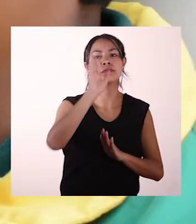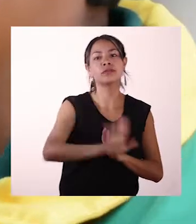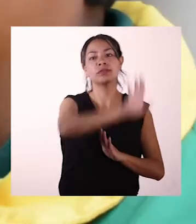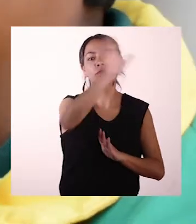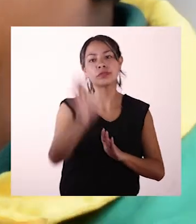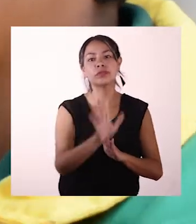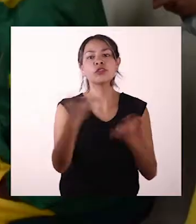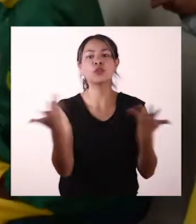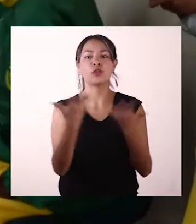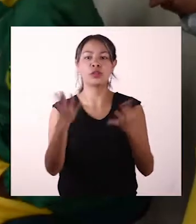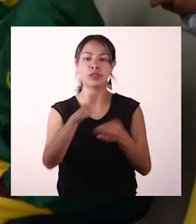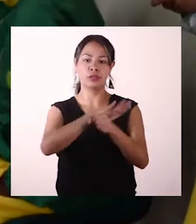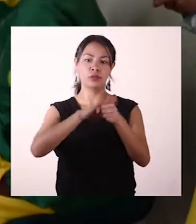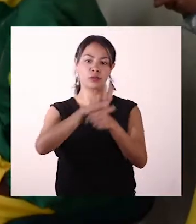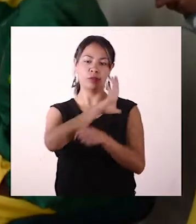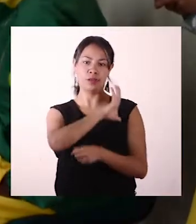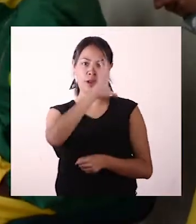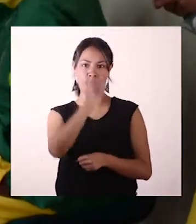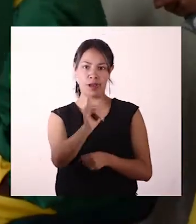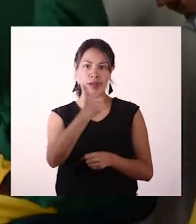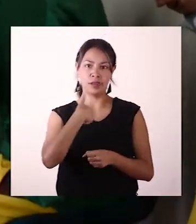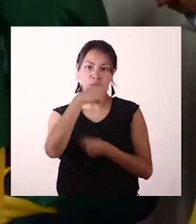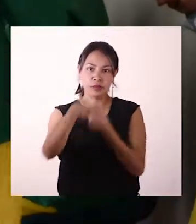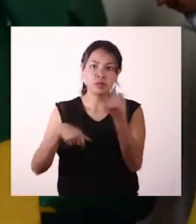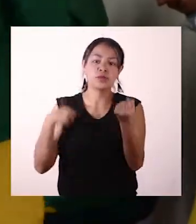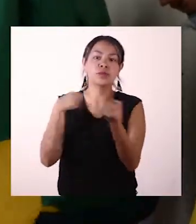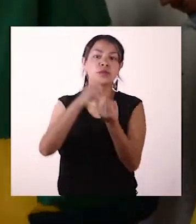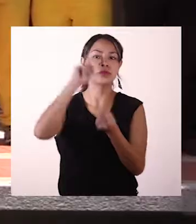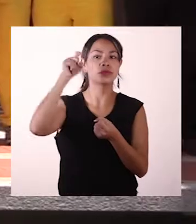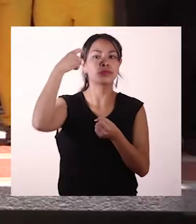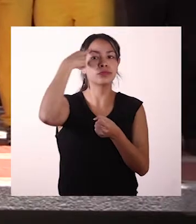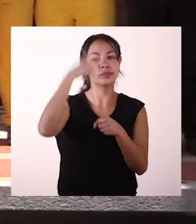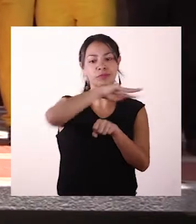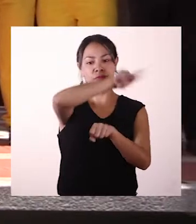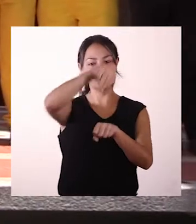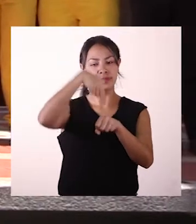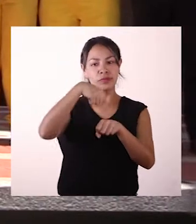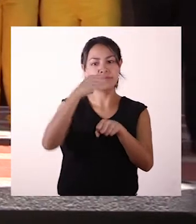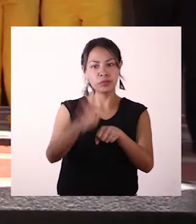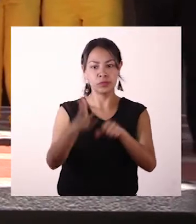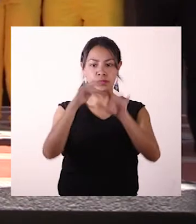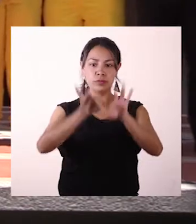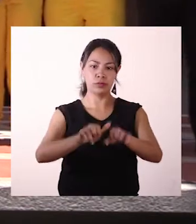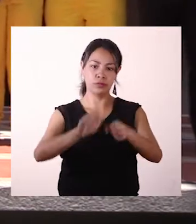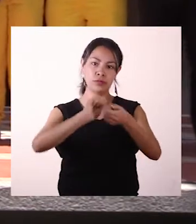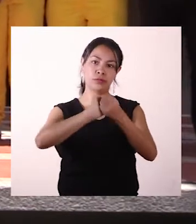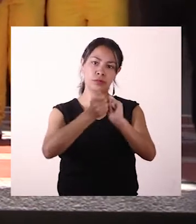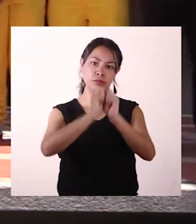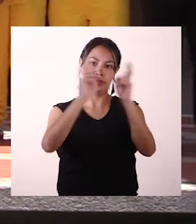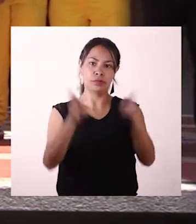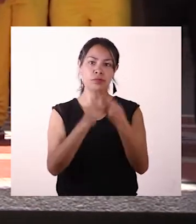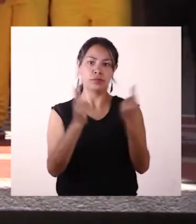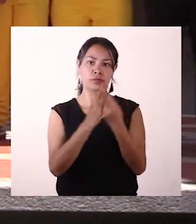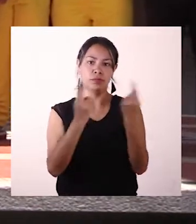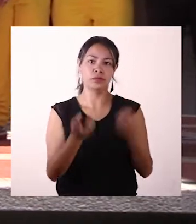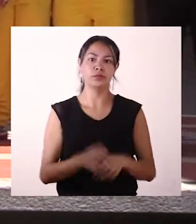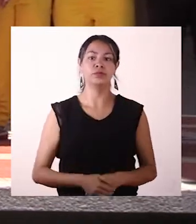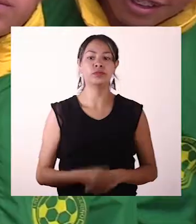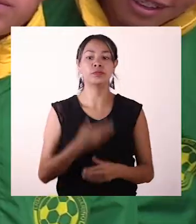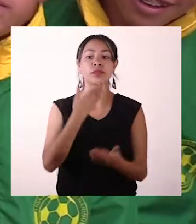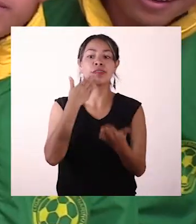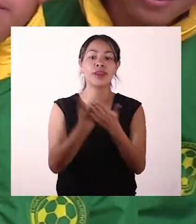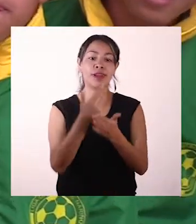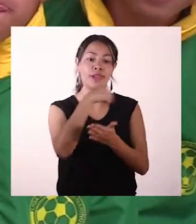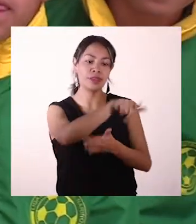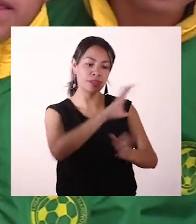nacional a desarrollarse en la ciudad de Cali. Cuentan con el apoyo de la gobernación de Nariño a través de la Secretaría de Recreación y Deportes.